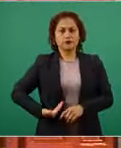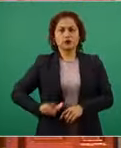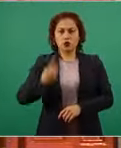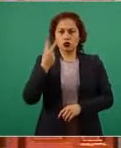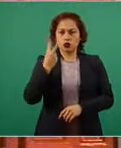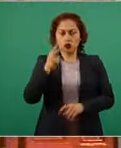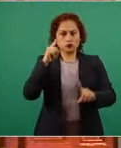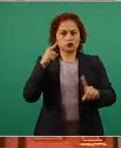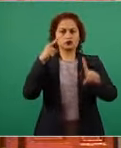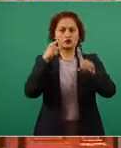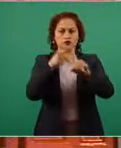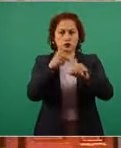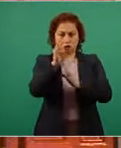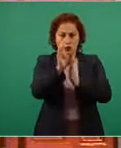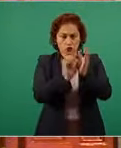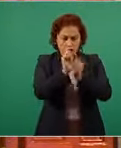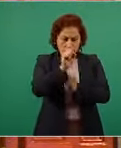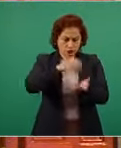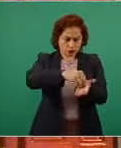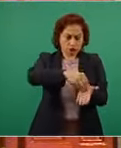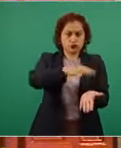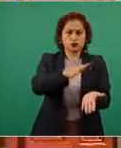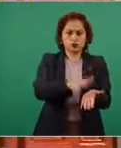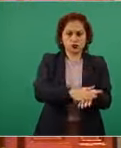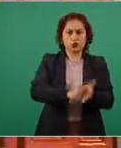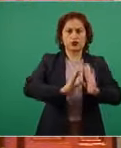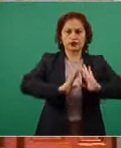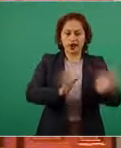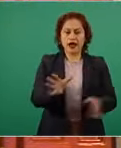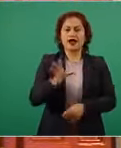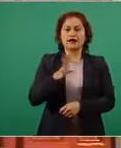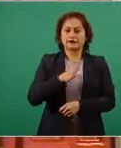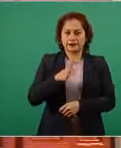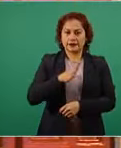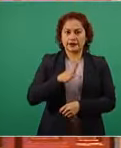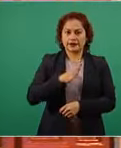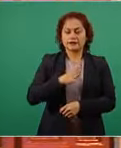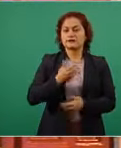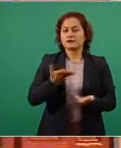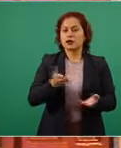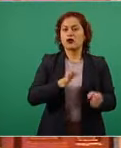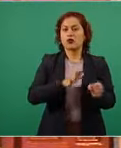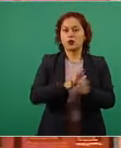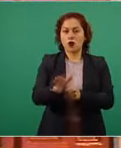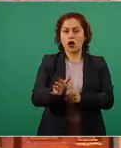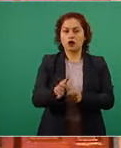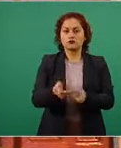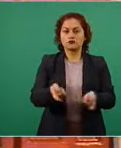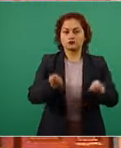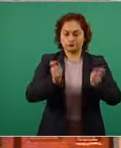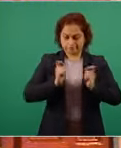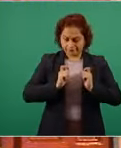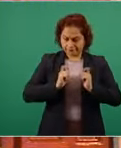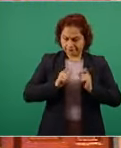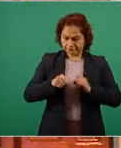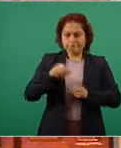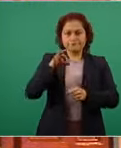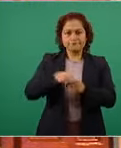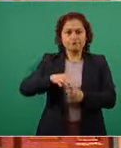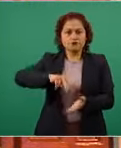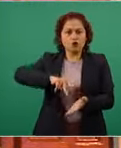Constitución y que de mí depende que se cumpla y que es el de la no reelección. Otro,